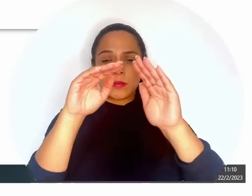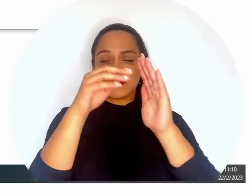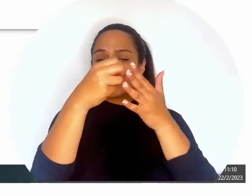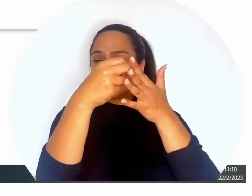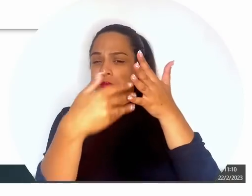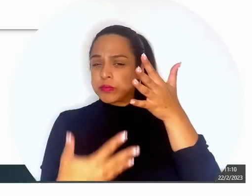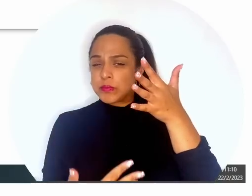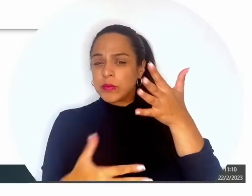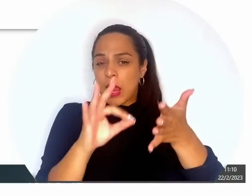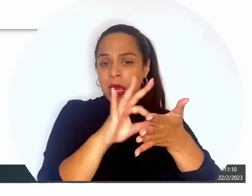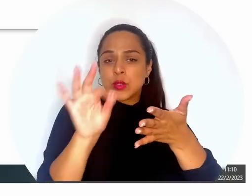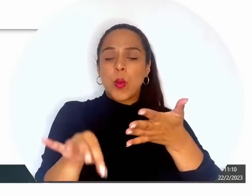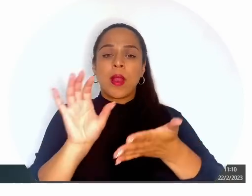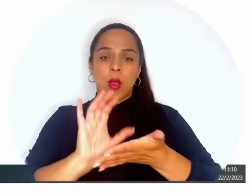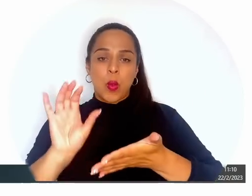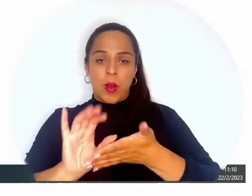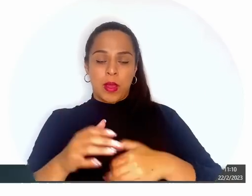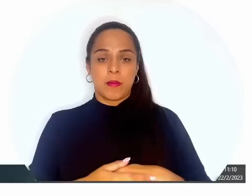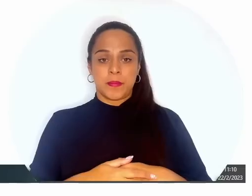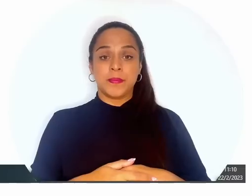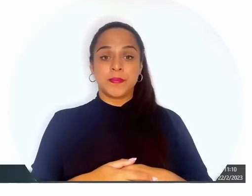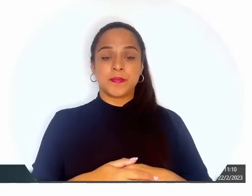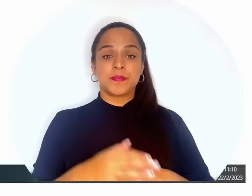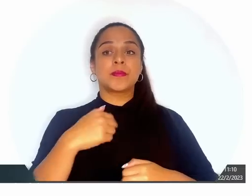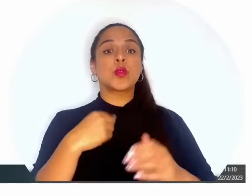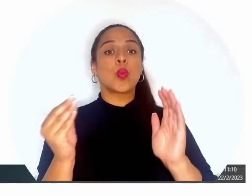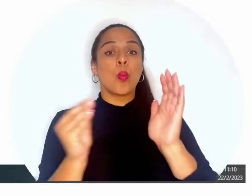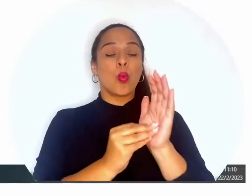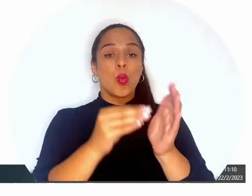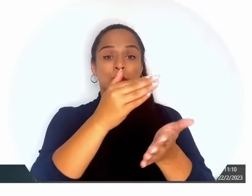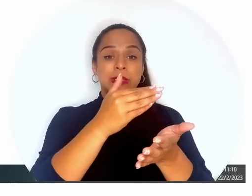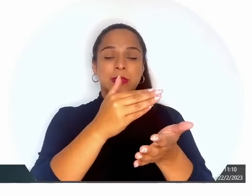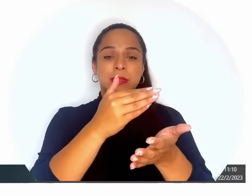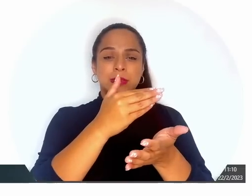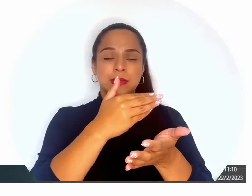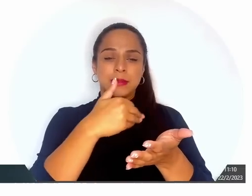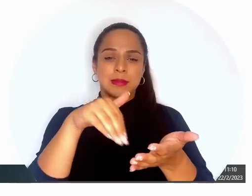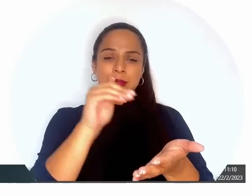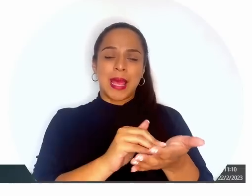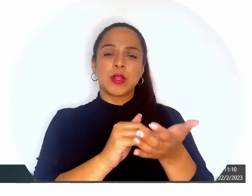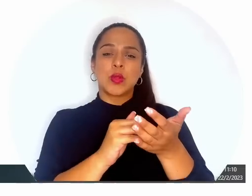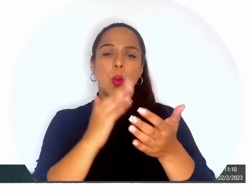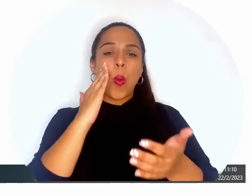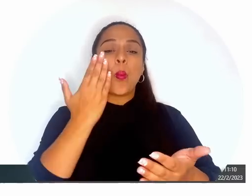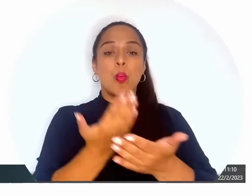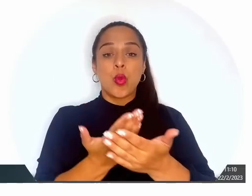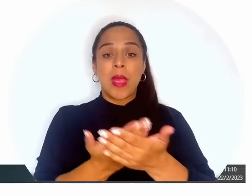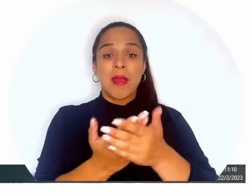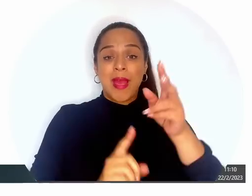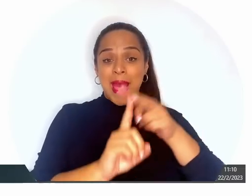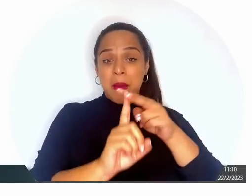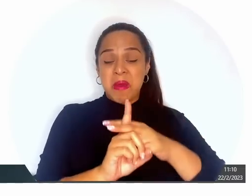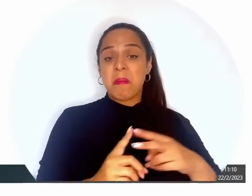Y yo voy a escoger centro de prueba. Voy a poner, vean que dice matemáticas, coma, español. Puedo poner los